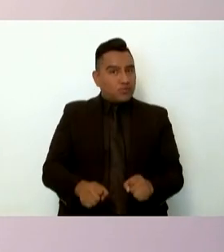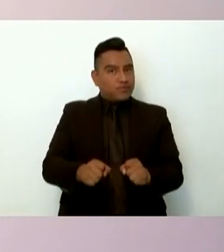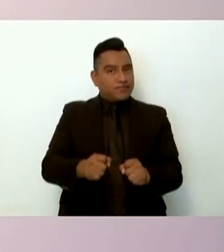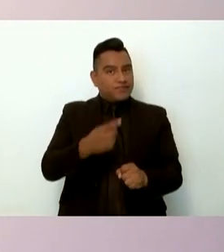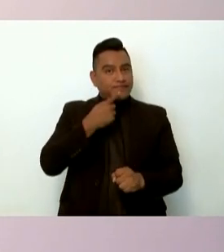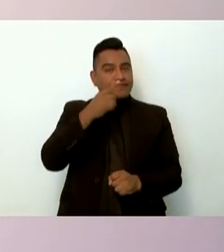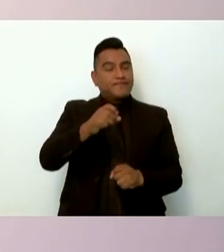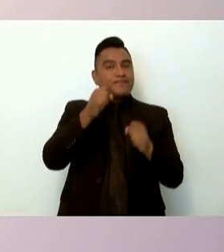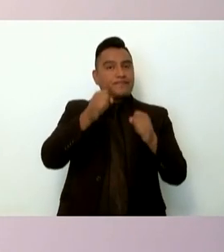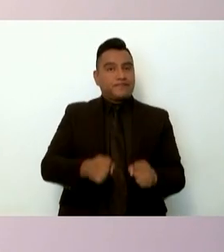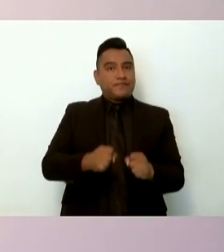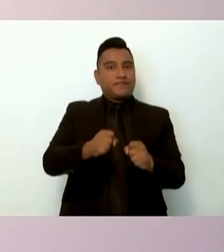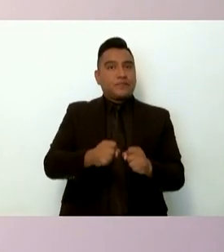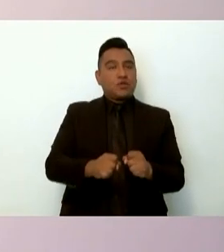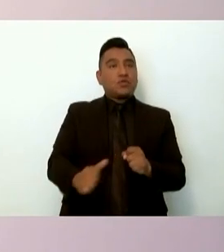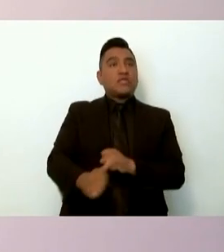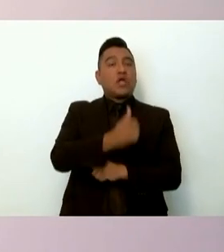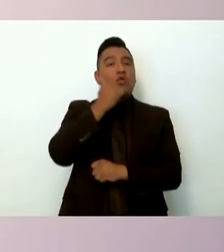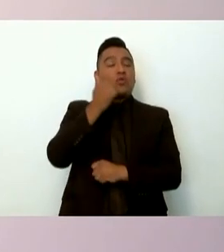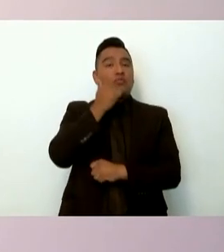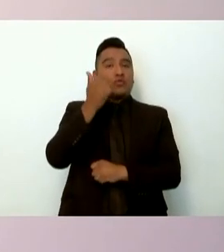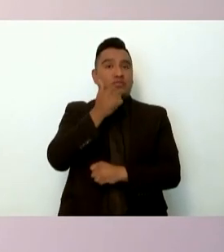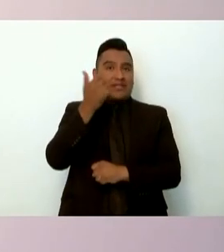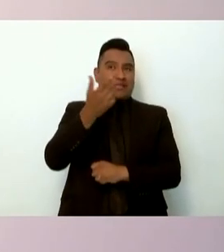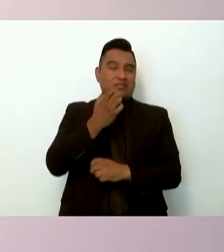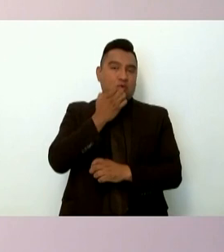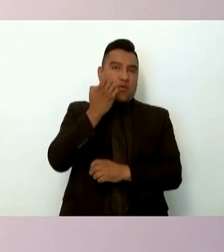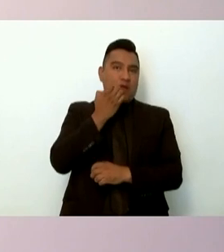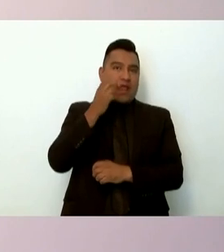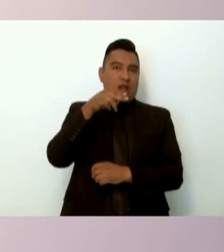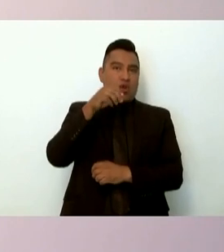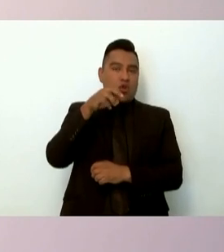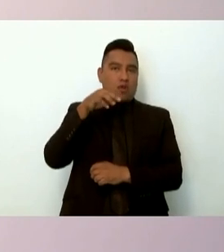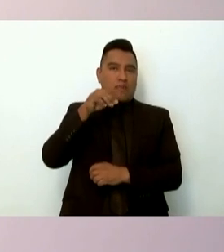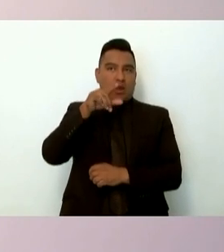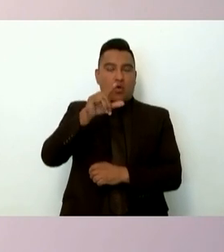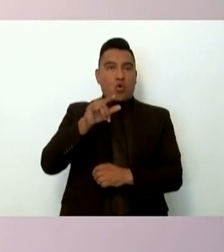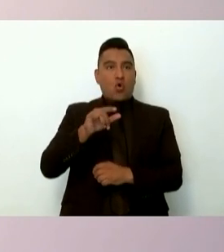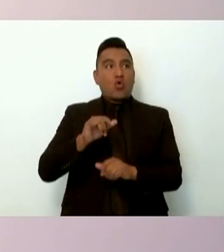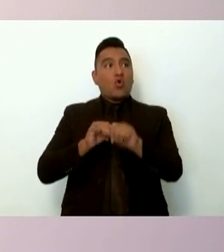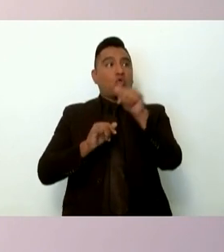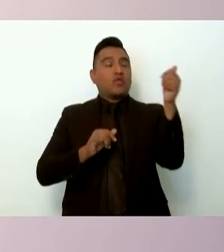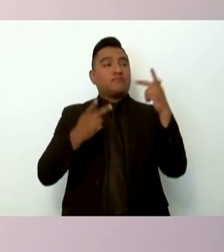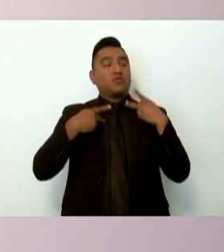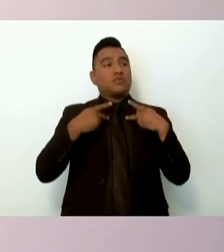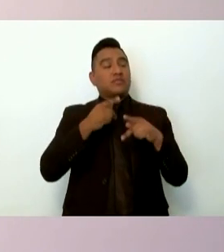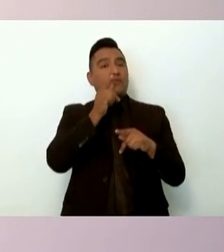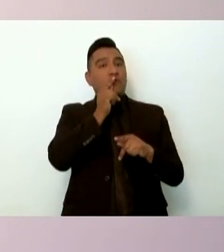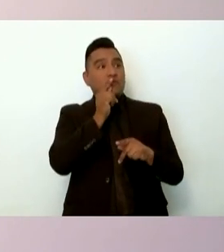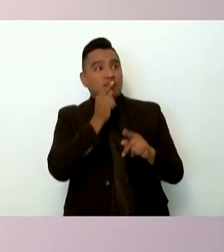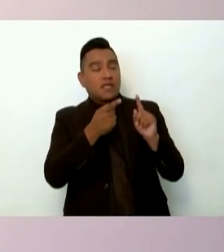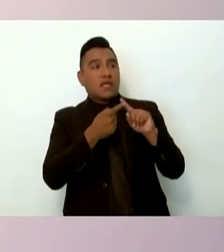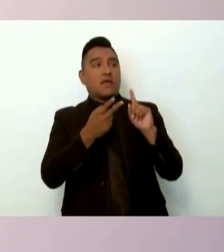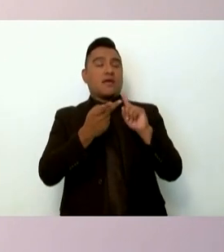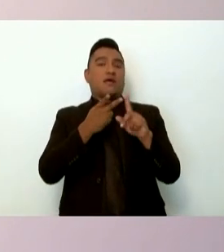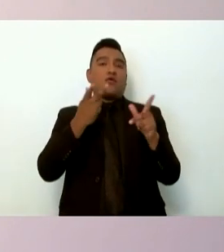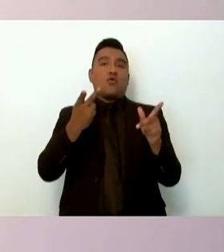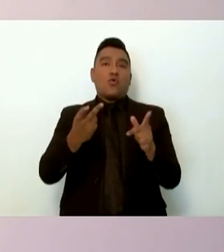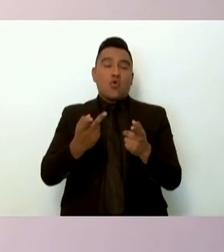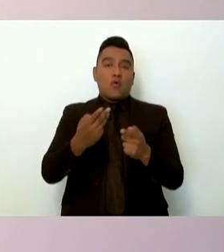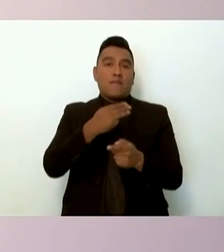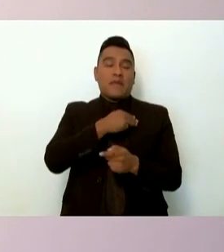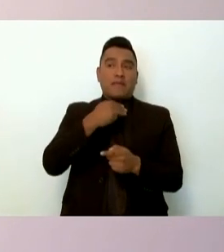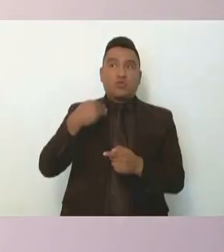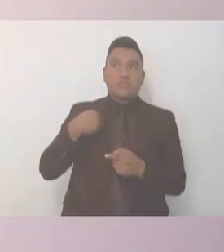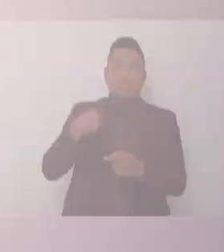momento los normalistas establecieron comunicación alguna con elementos de seguridad pública ni con números identificados con miembros de